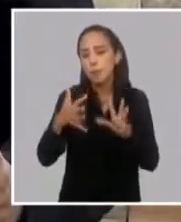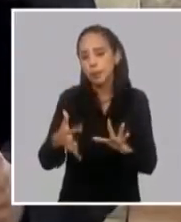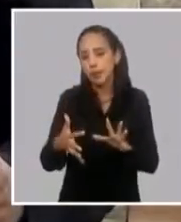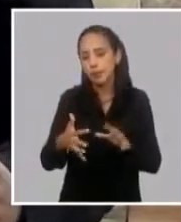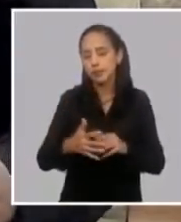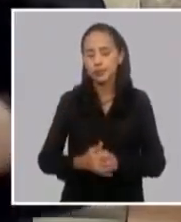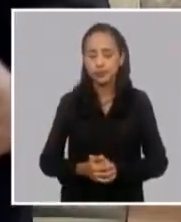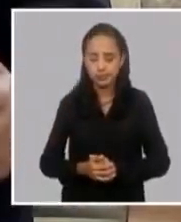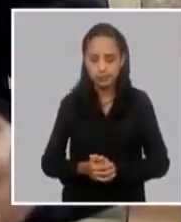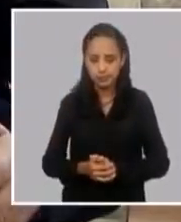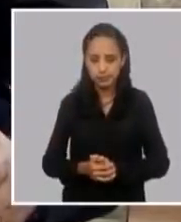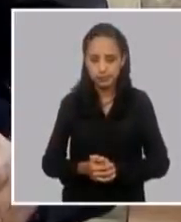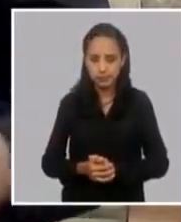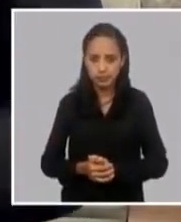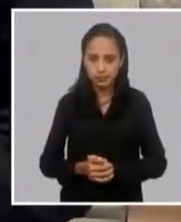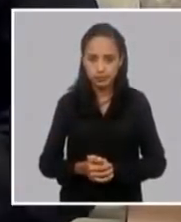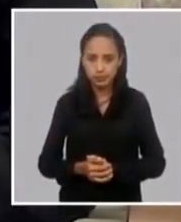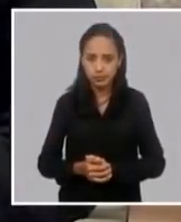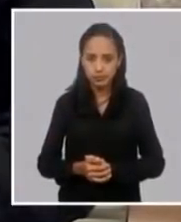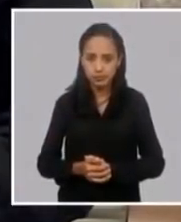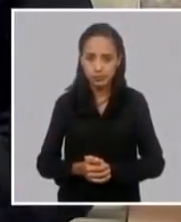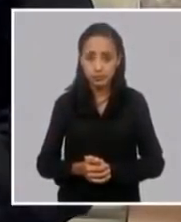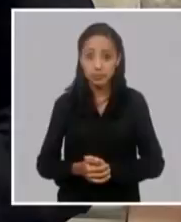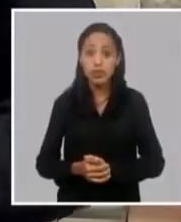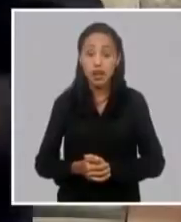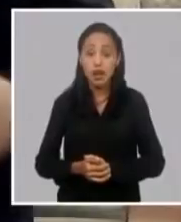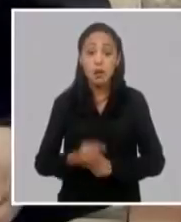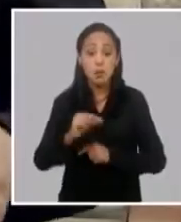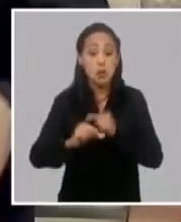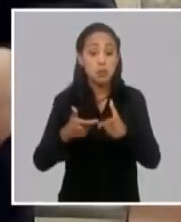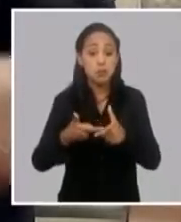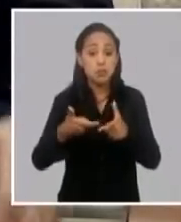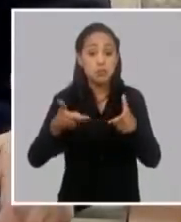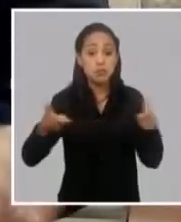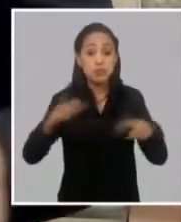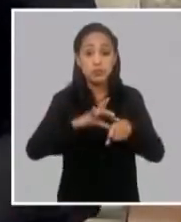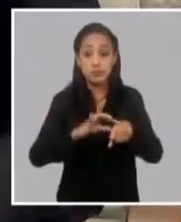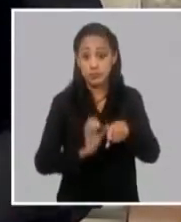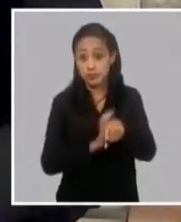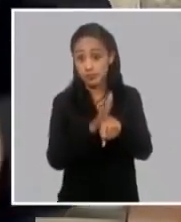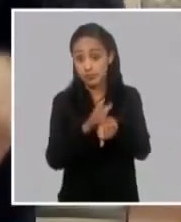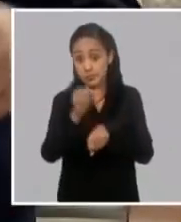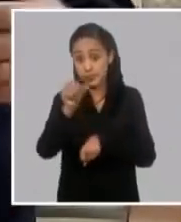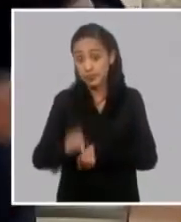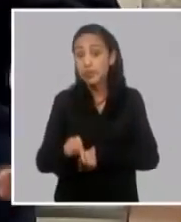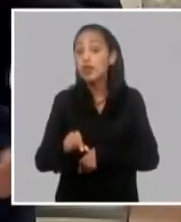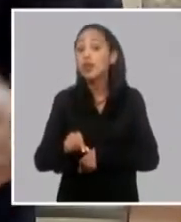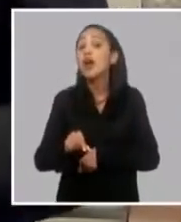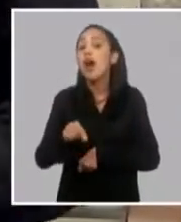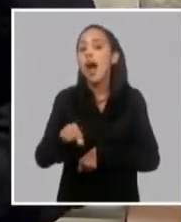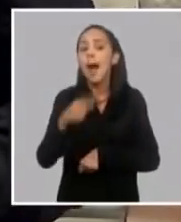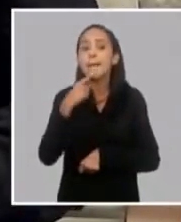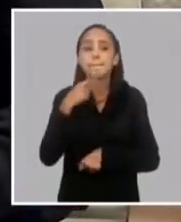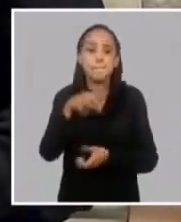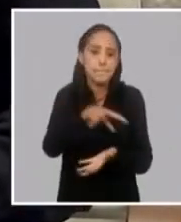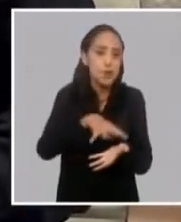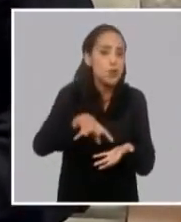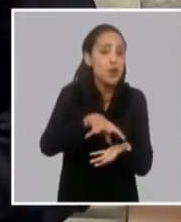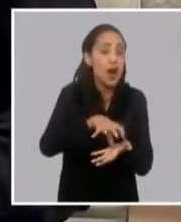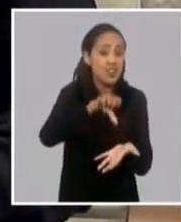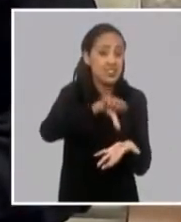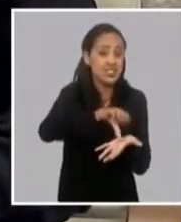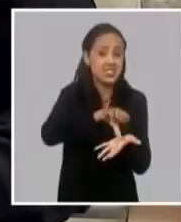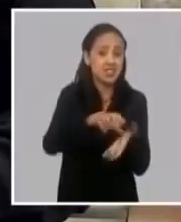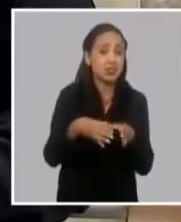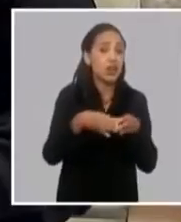En la medida que ha crecido la transmisión con la COVID, se han generado centros de aislamiento, se han ampliado las instalaciones